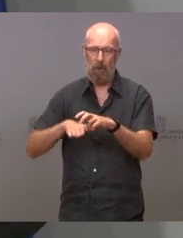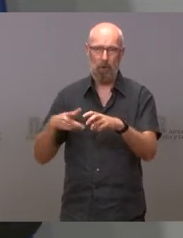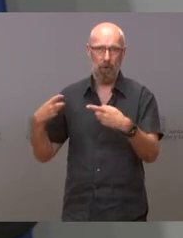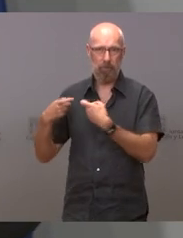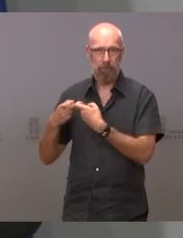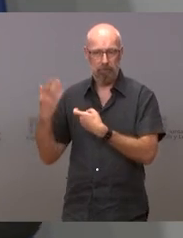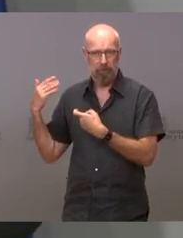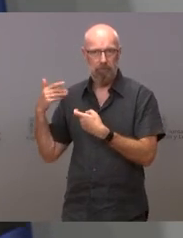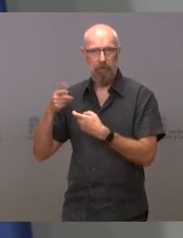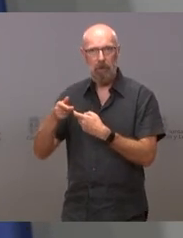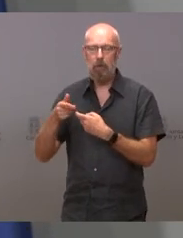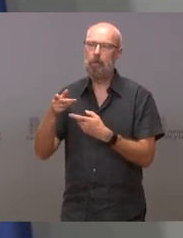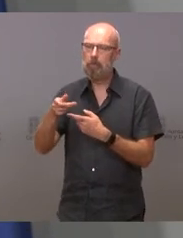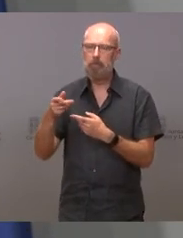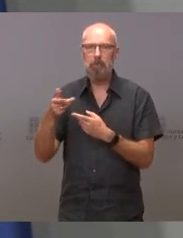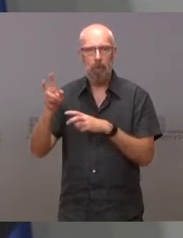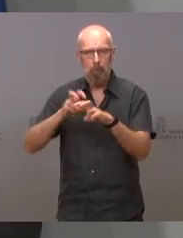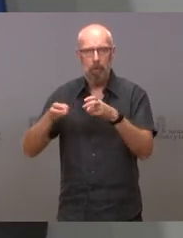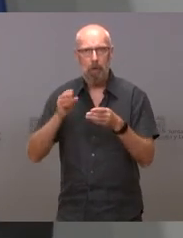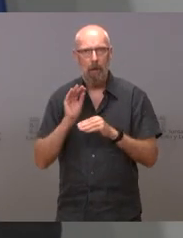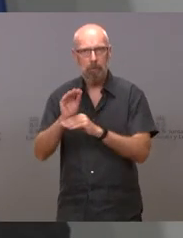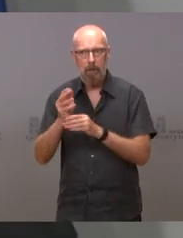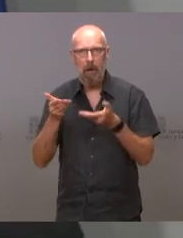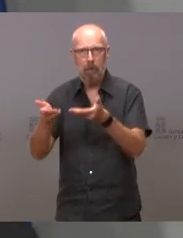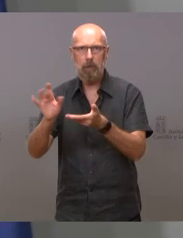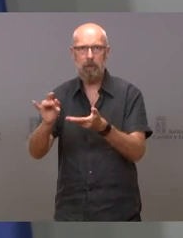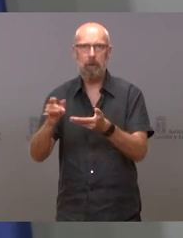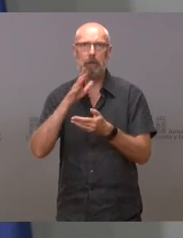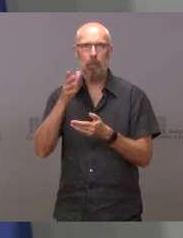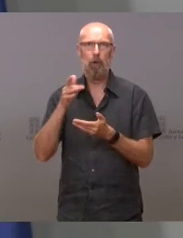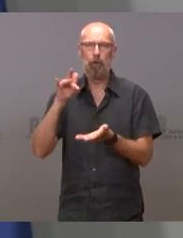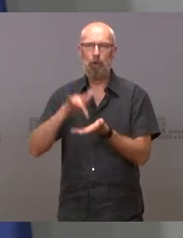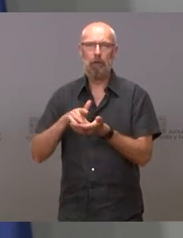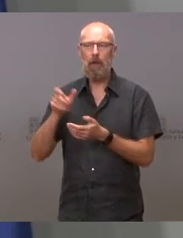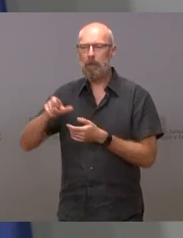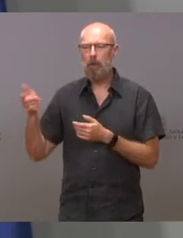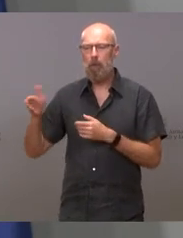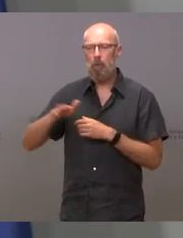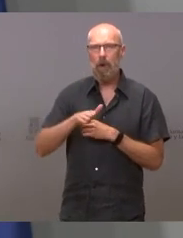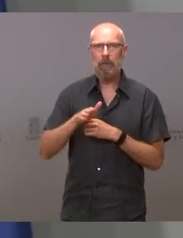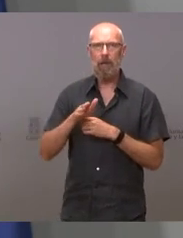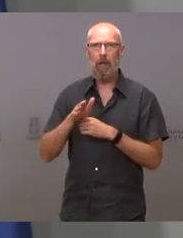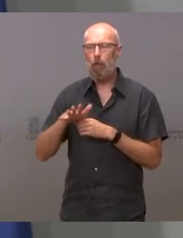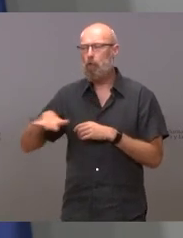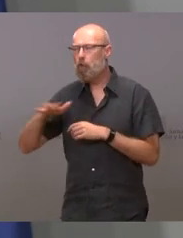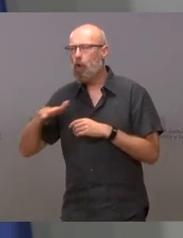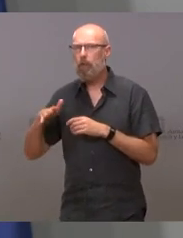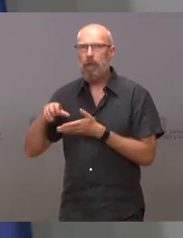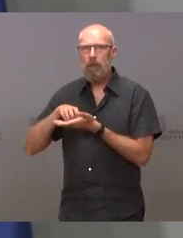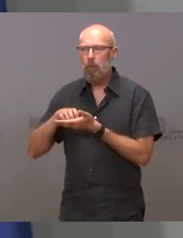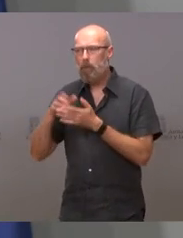comunes e incunetas, todas las víctimas de la represión, de las asesinatos, ejecuciones